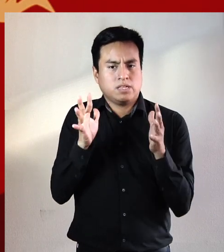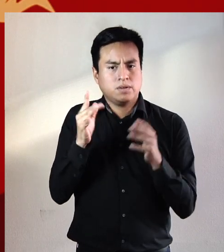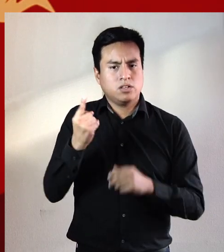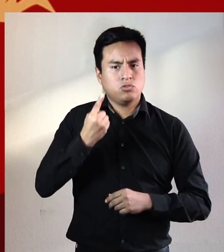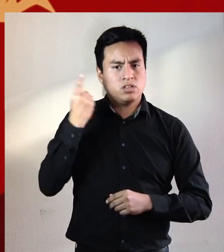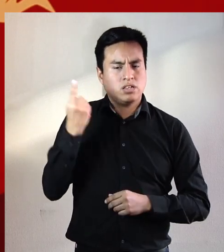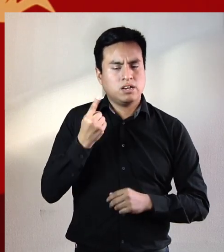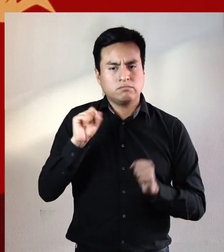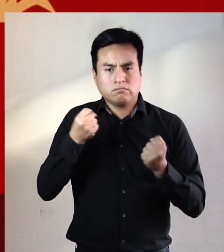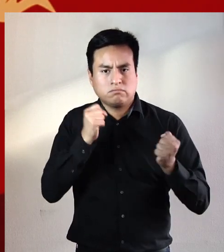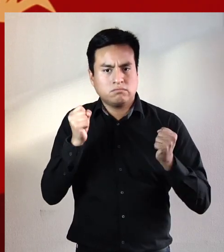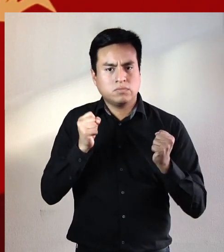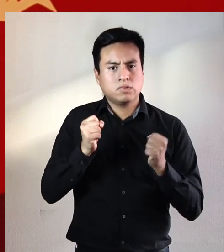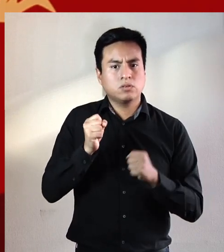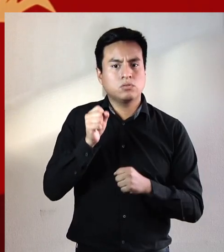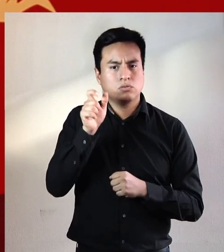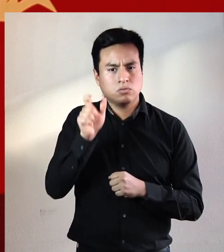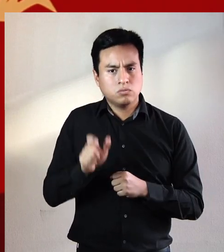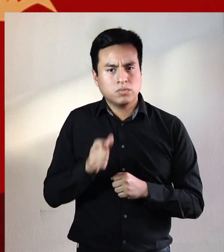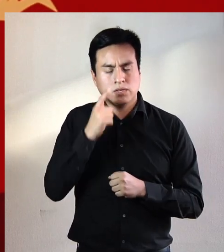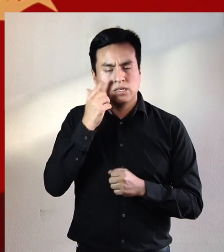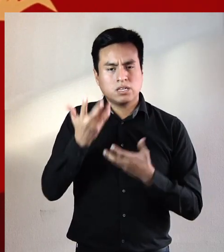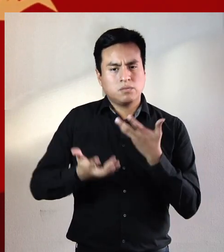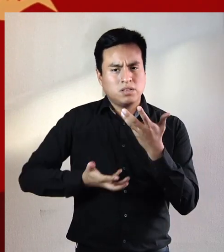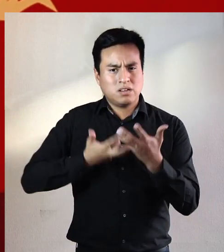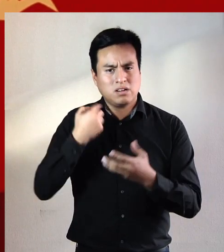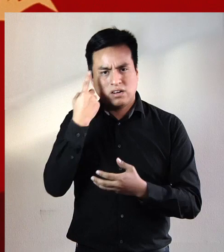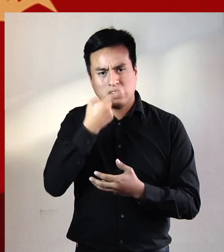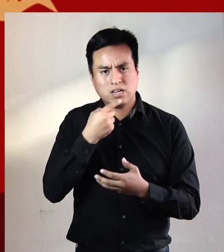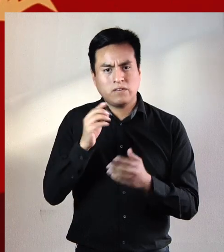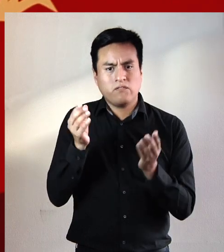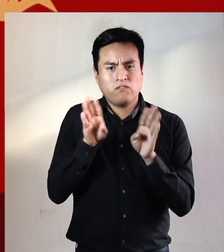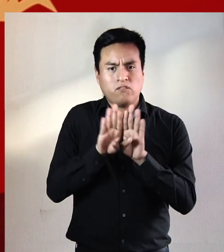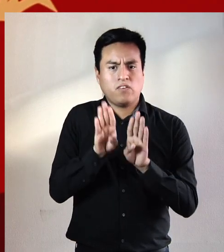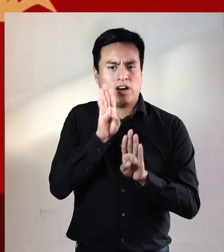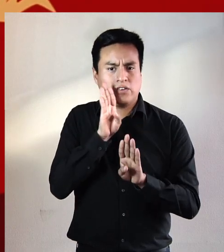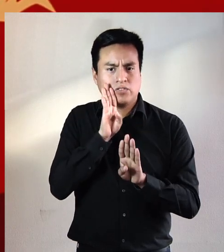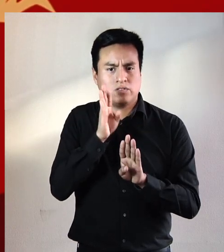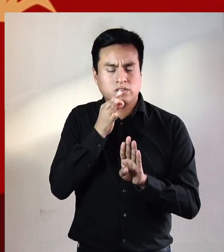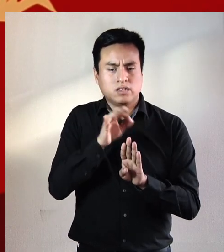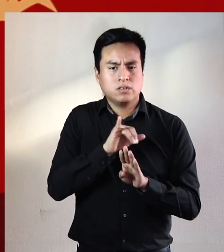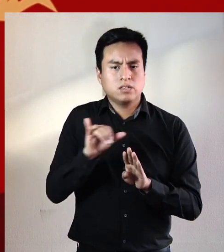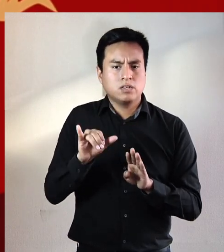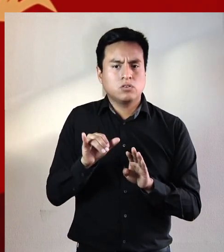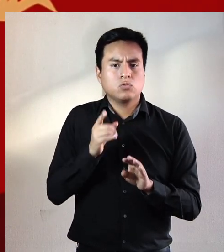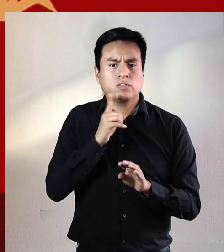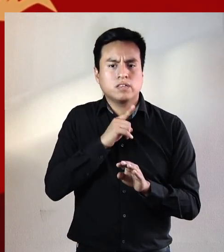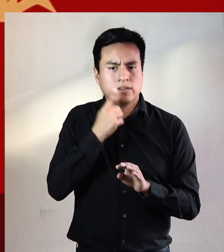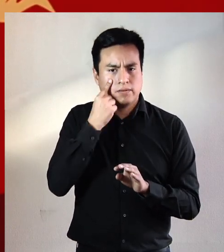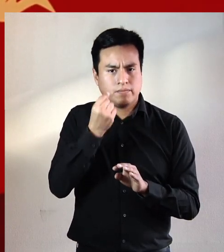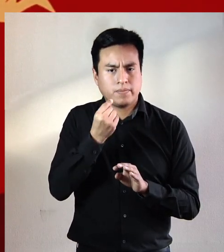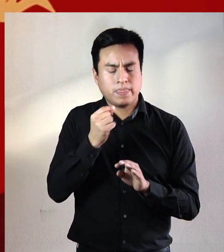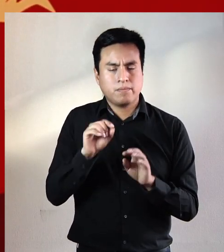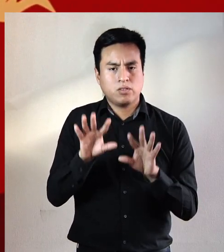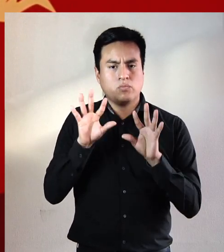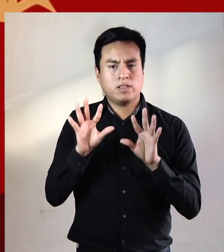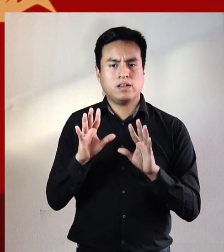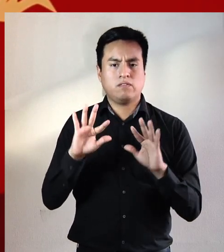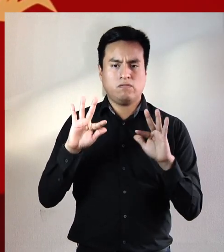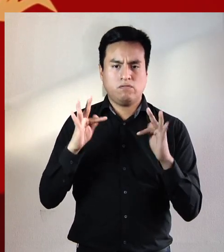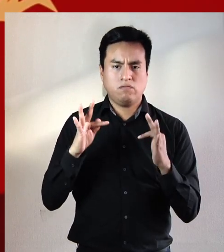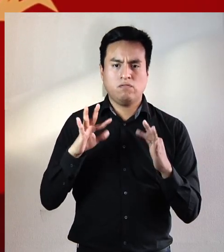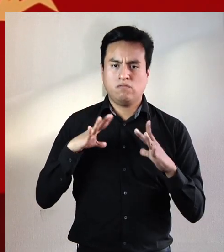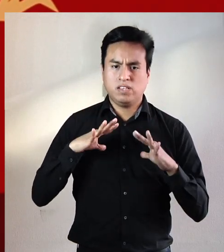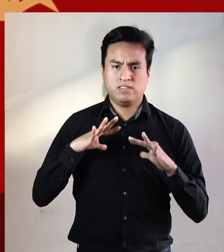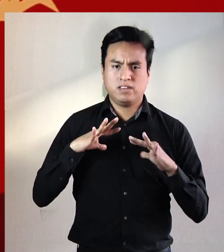iniciado en la máxima soledad y desesperación de un hombre que se quema la cara encerrado en un baño debía concluir algún día con el